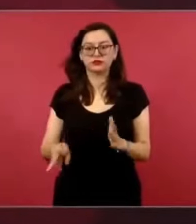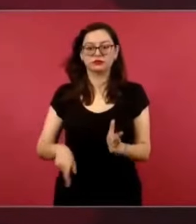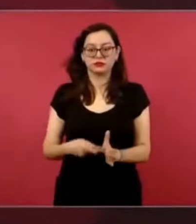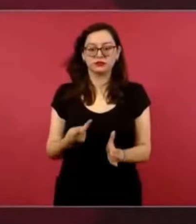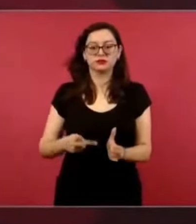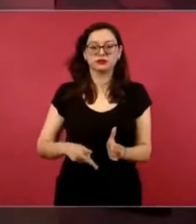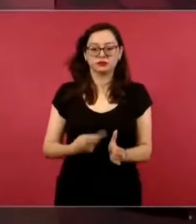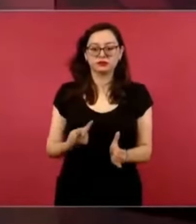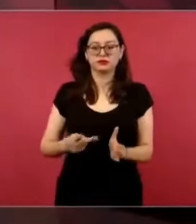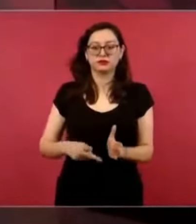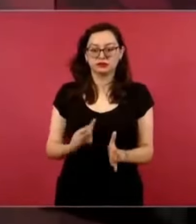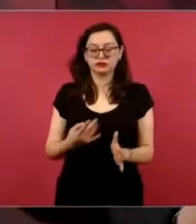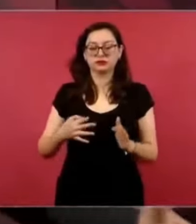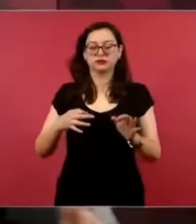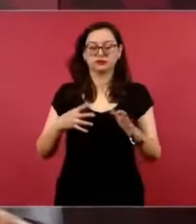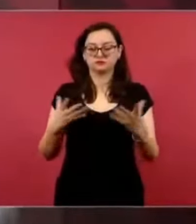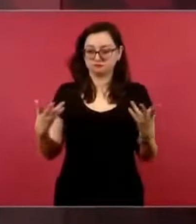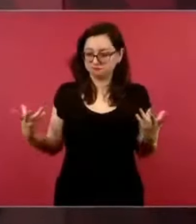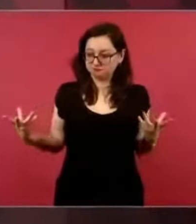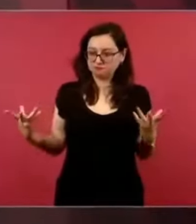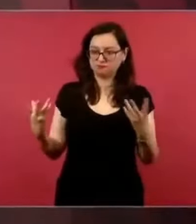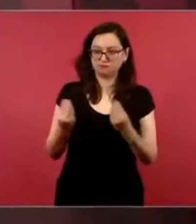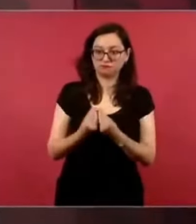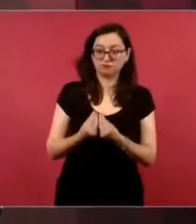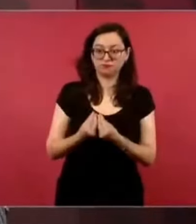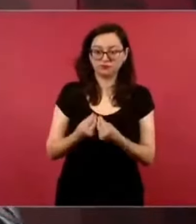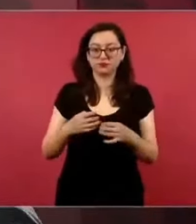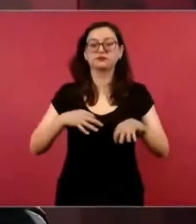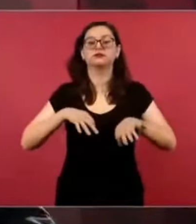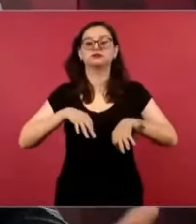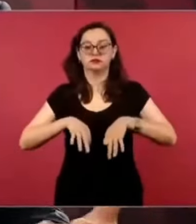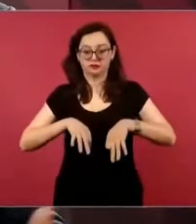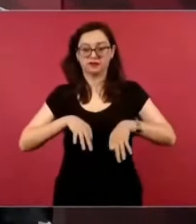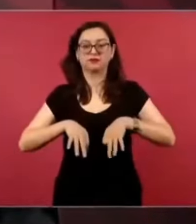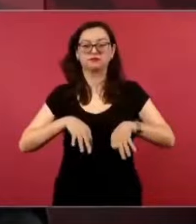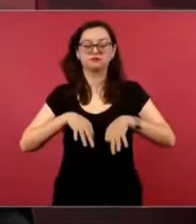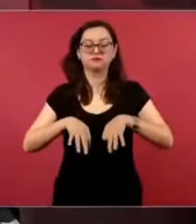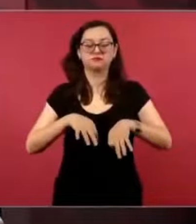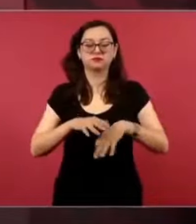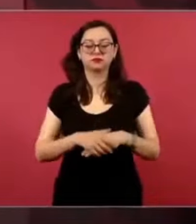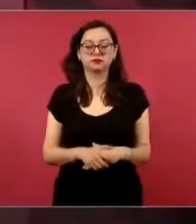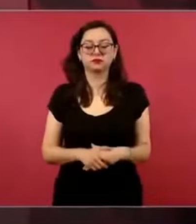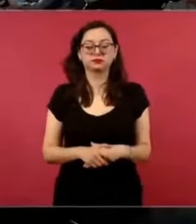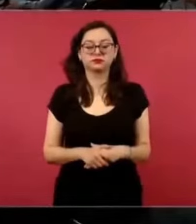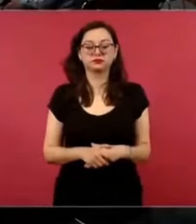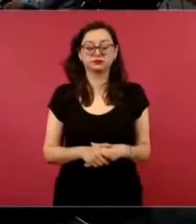de manera organizada. Aquí aprovecho para